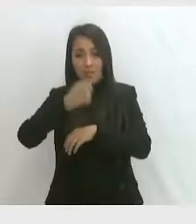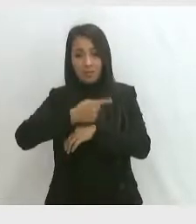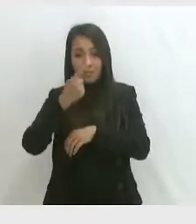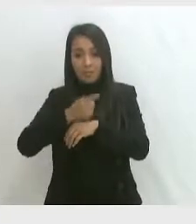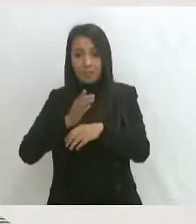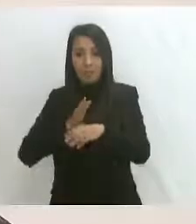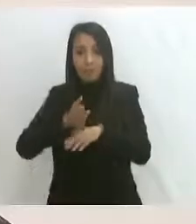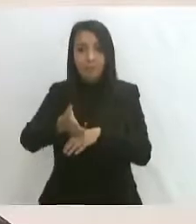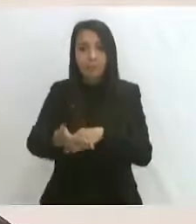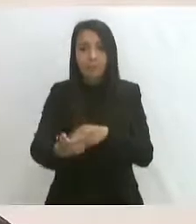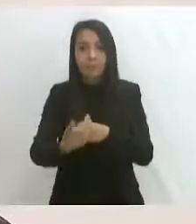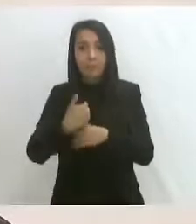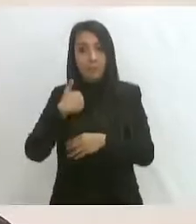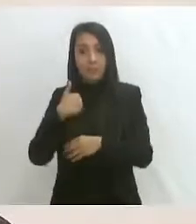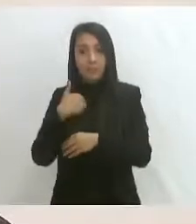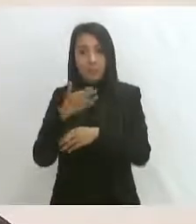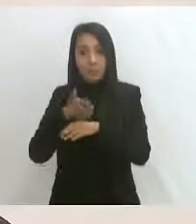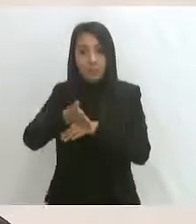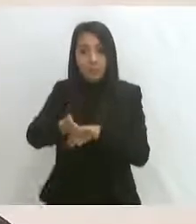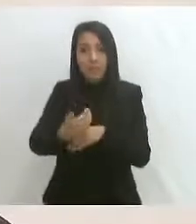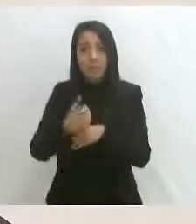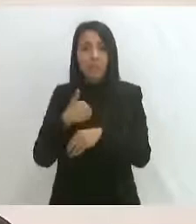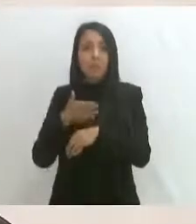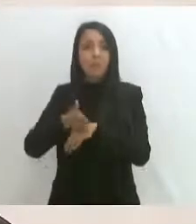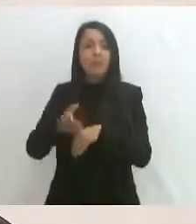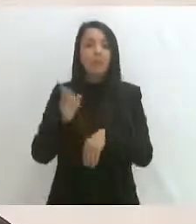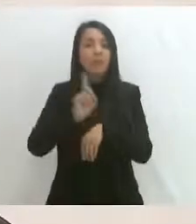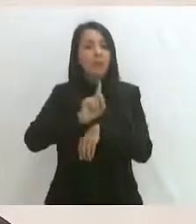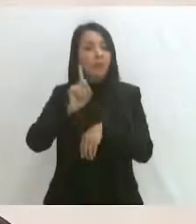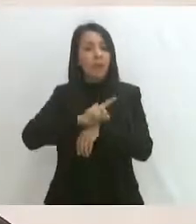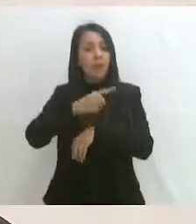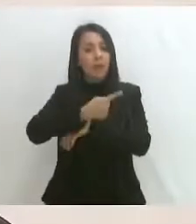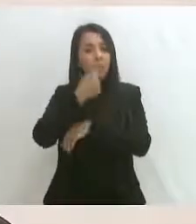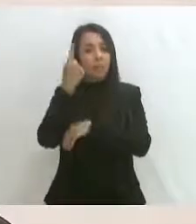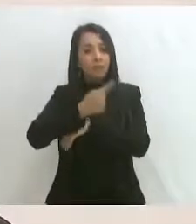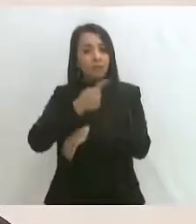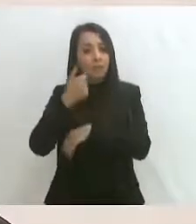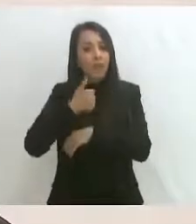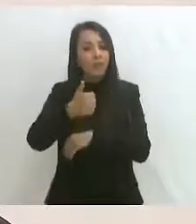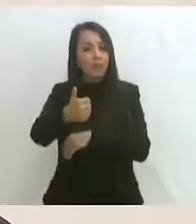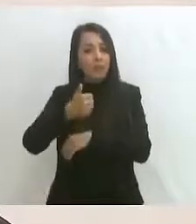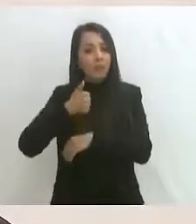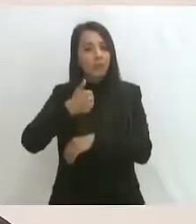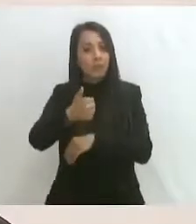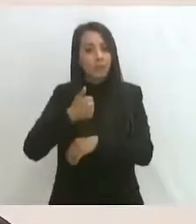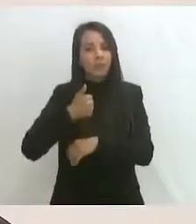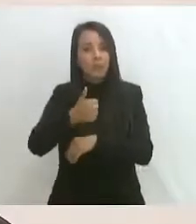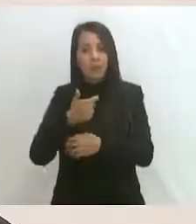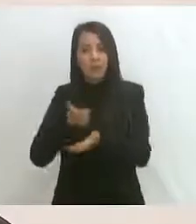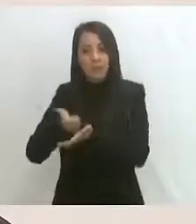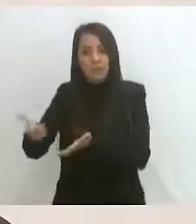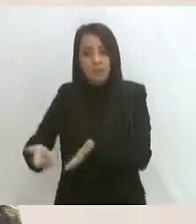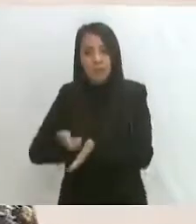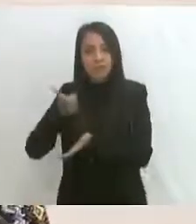residentes que pasan diariamente una, dos o más veces.